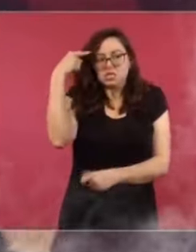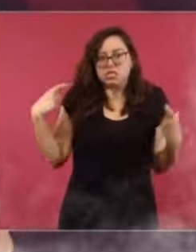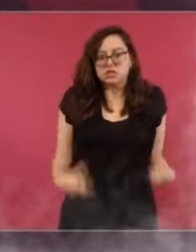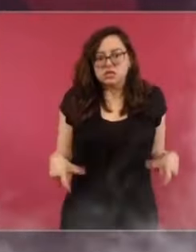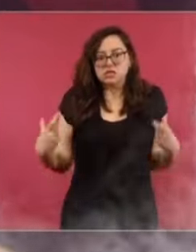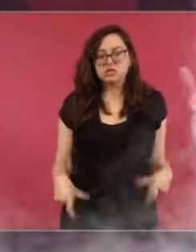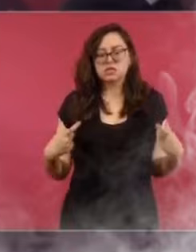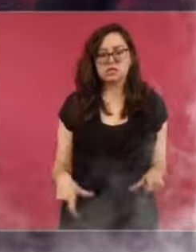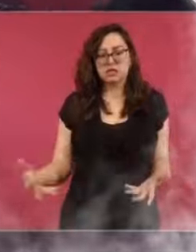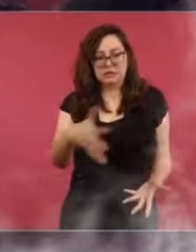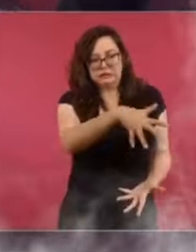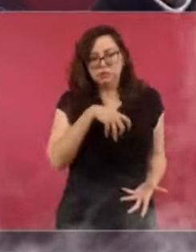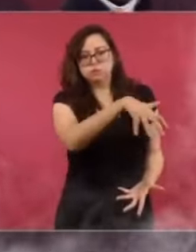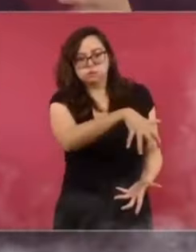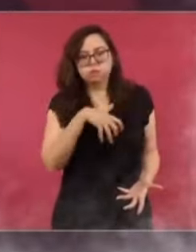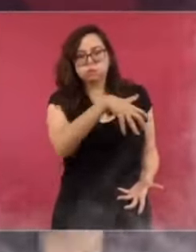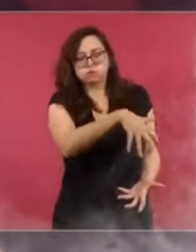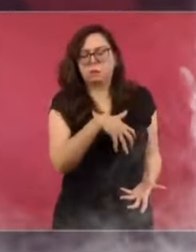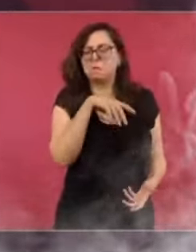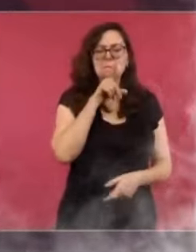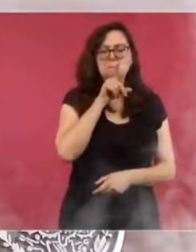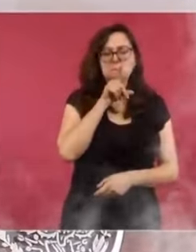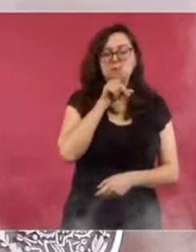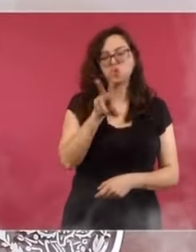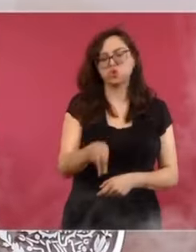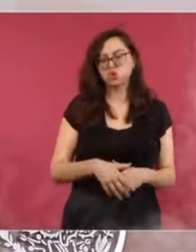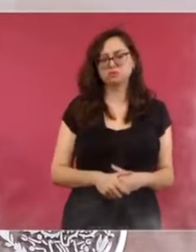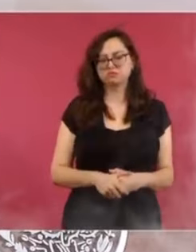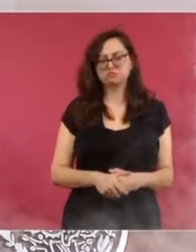aspiración acumular dinero.